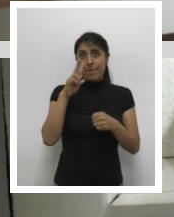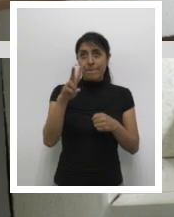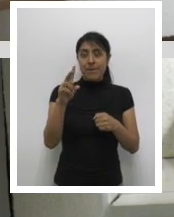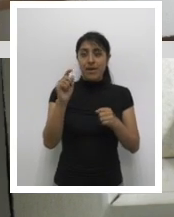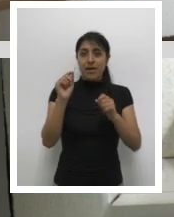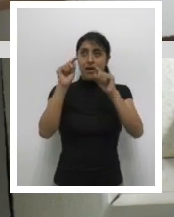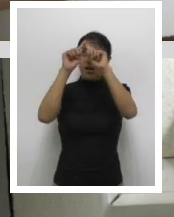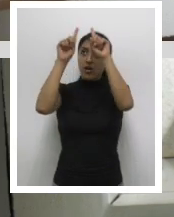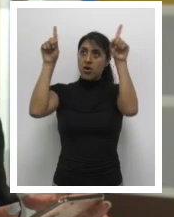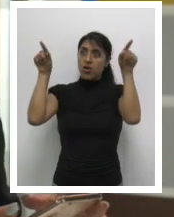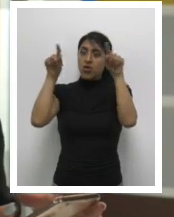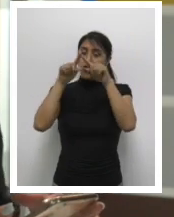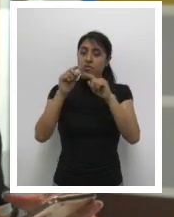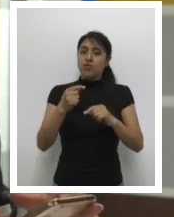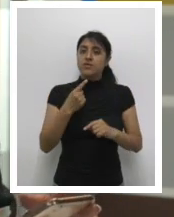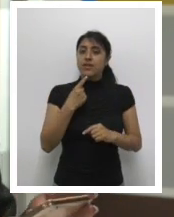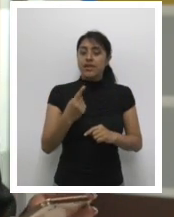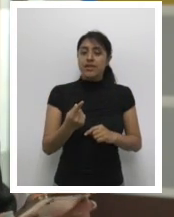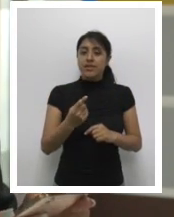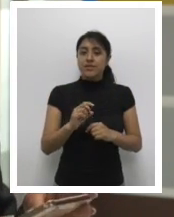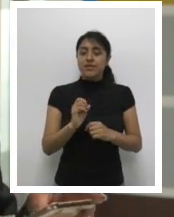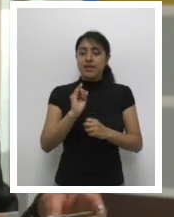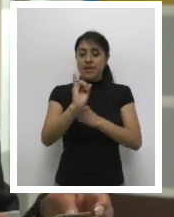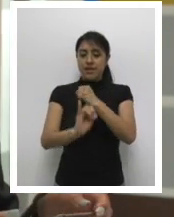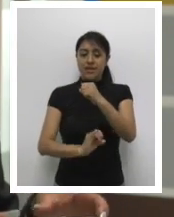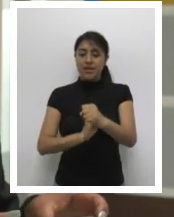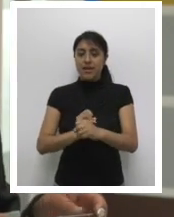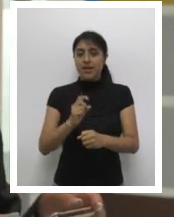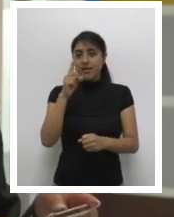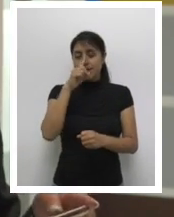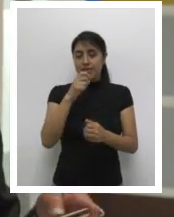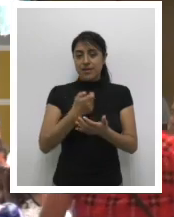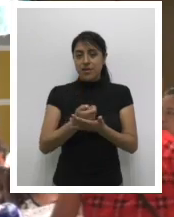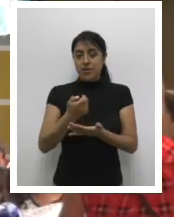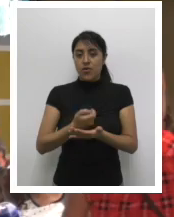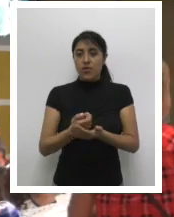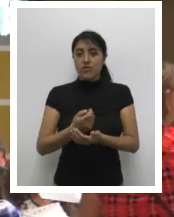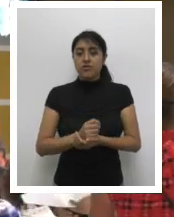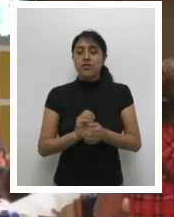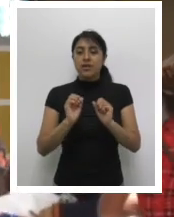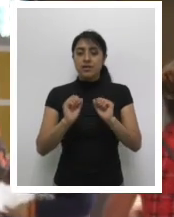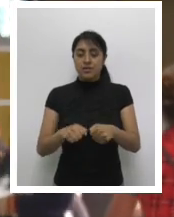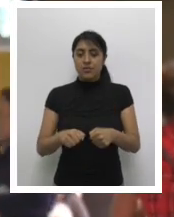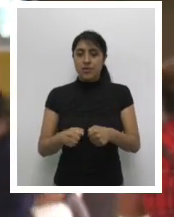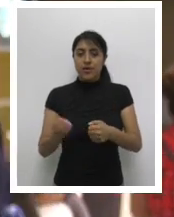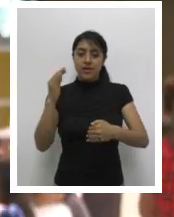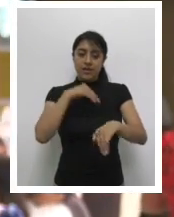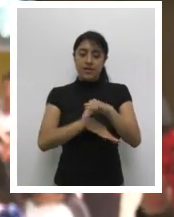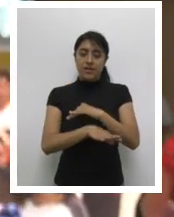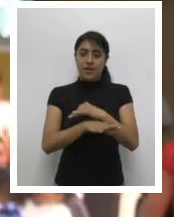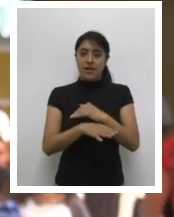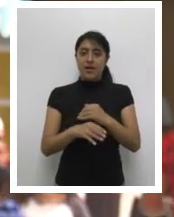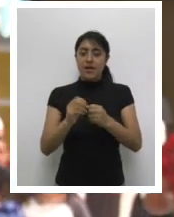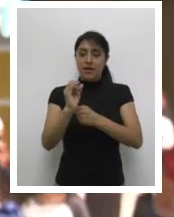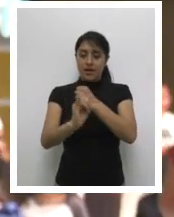visibles para que se reconozca mediante la señalización universal de Wi-Fi que se puede acceder fácilmente.